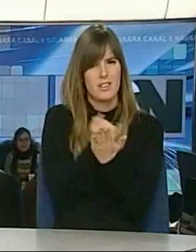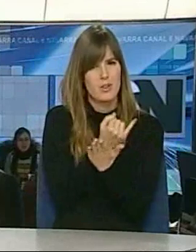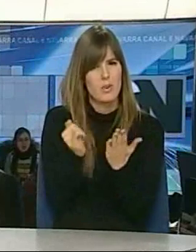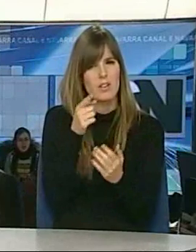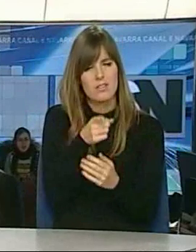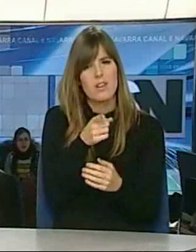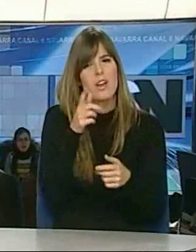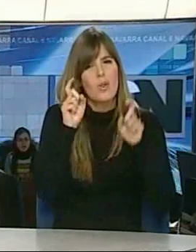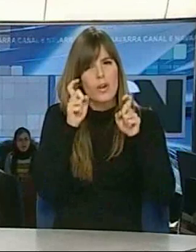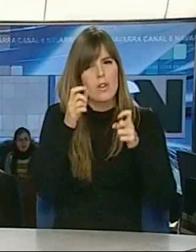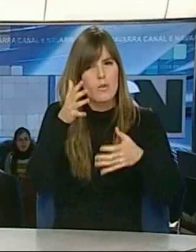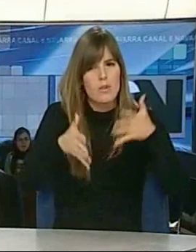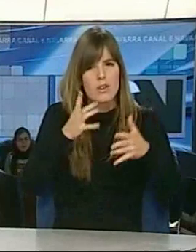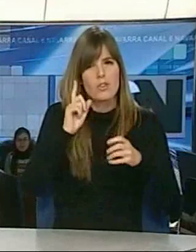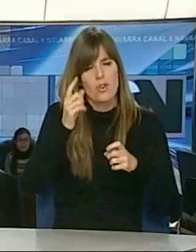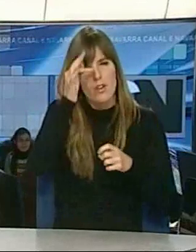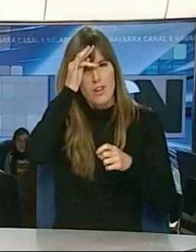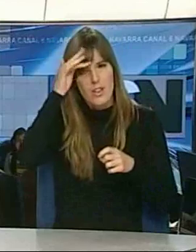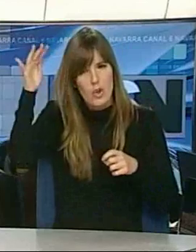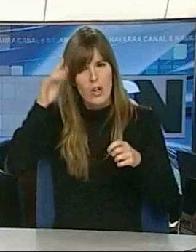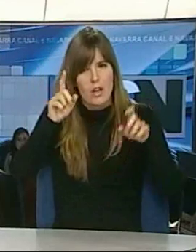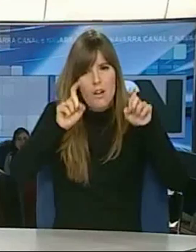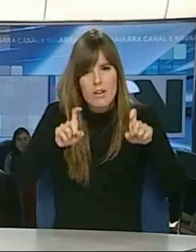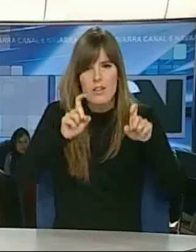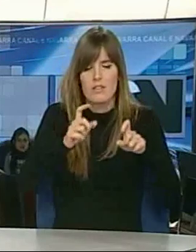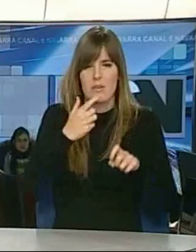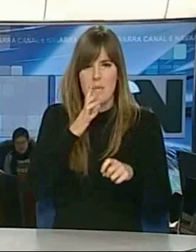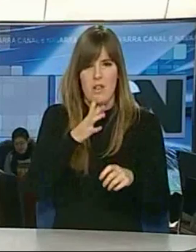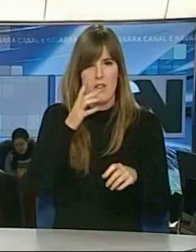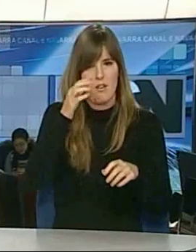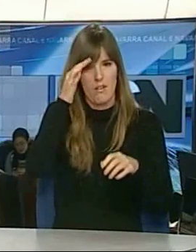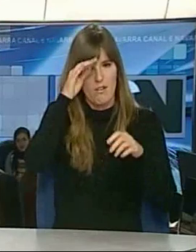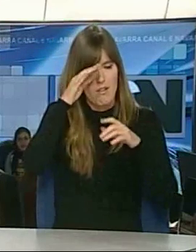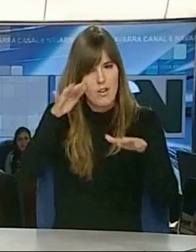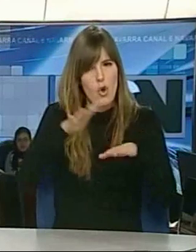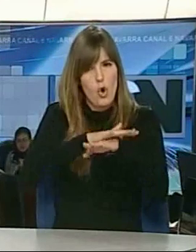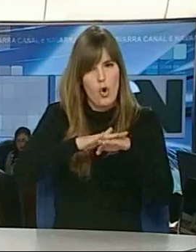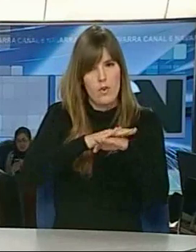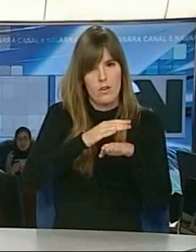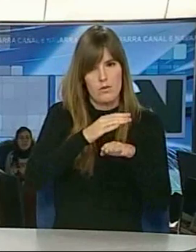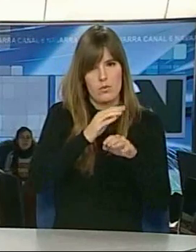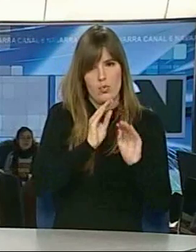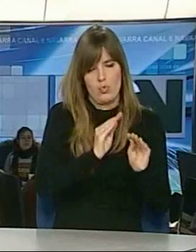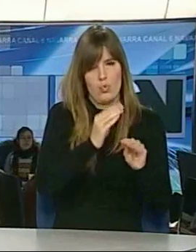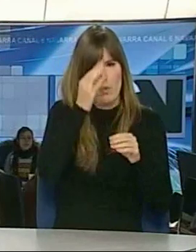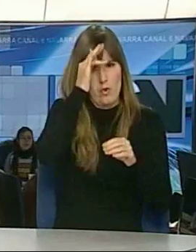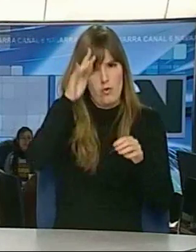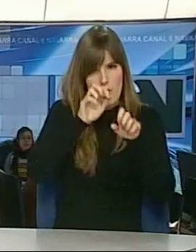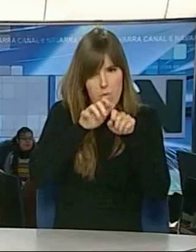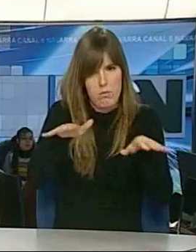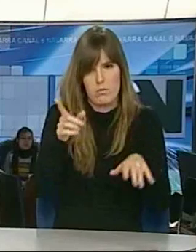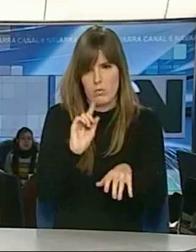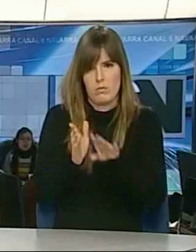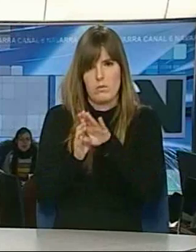un gran contenido ideológico y entonces era una asignatura de adoctrinamiento del gobierno de turnos, a medida de igual que sea uno u otro. Nos gustaría